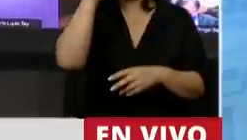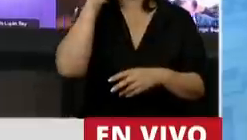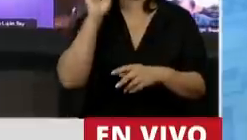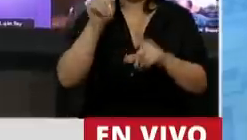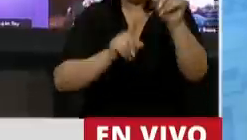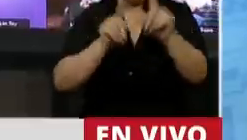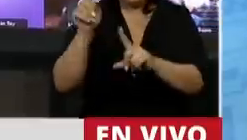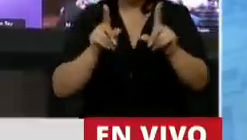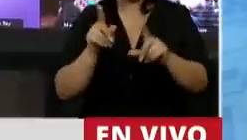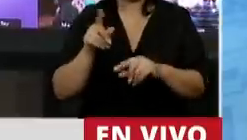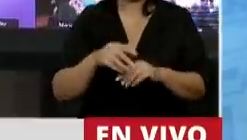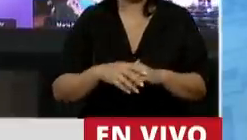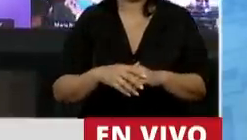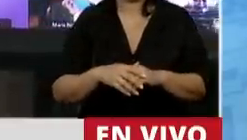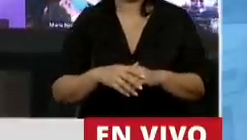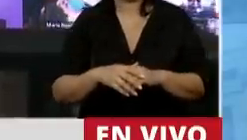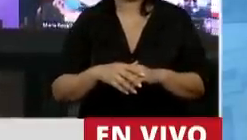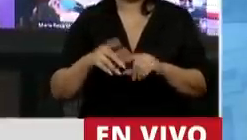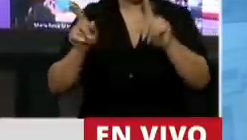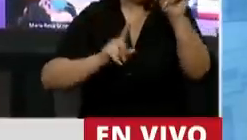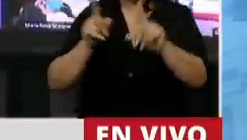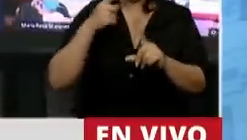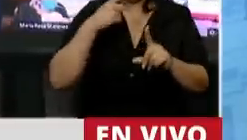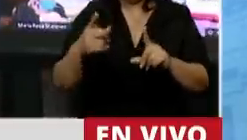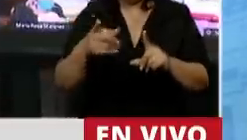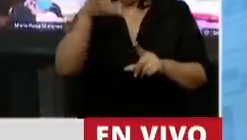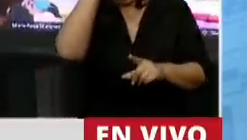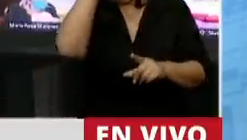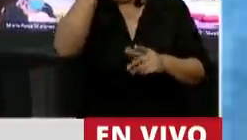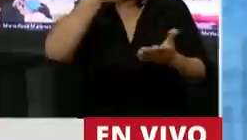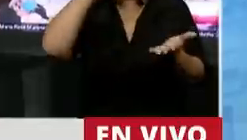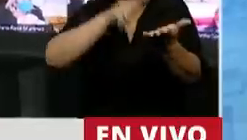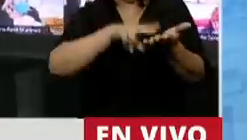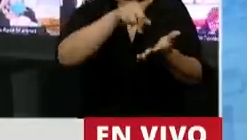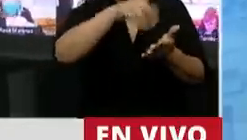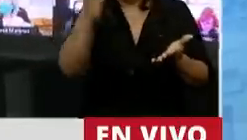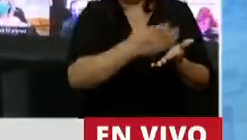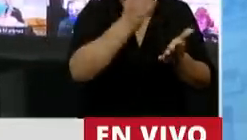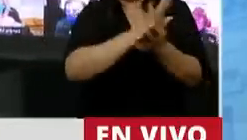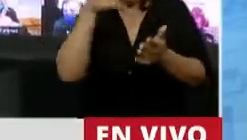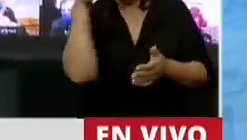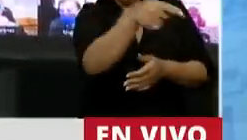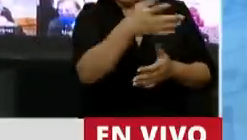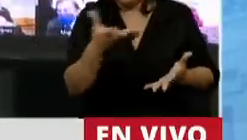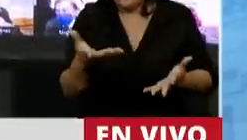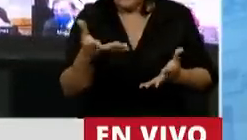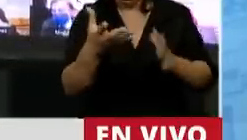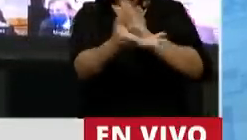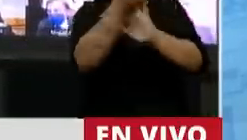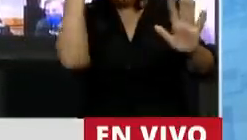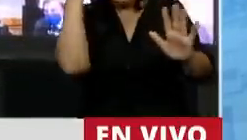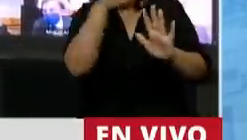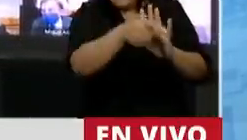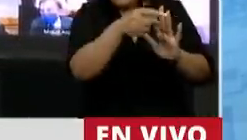pasó por acá y dijo que esto era salvajismo tributario contra la producción. Salvajismo contra la producción,